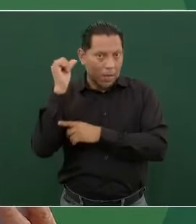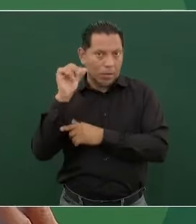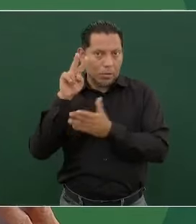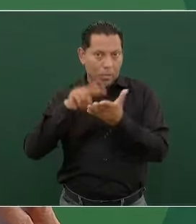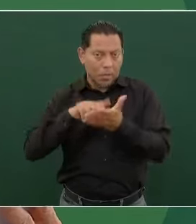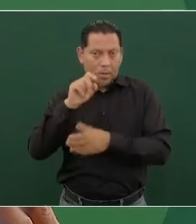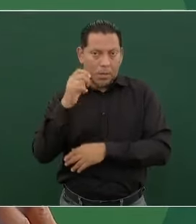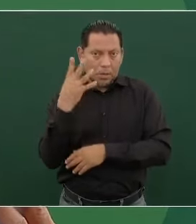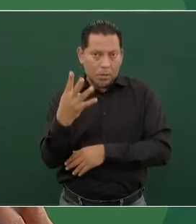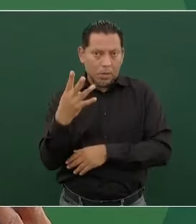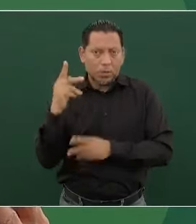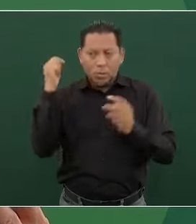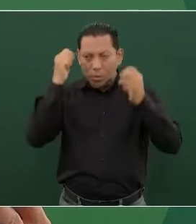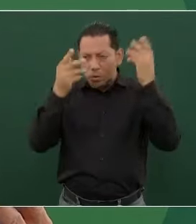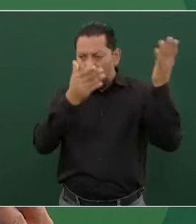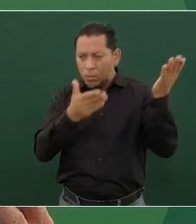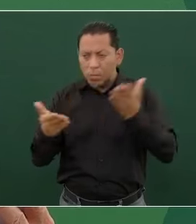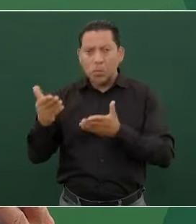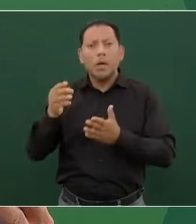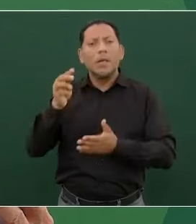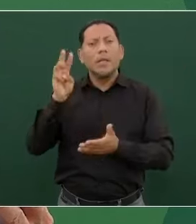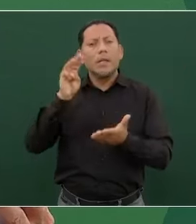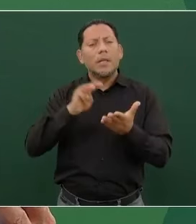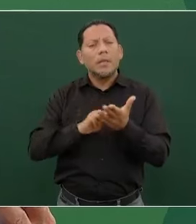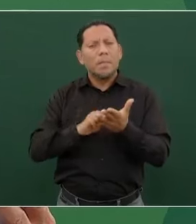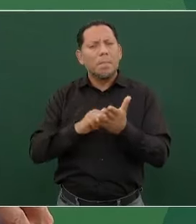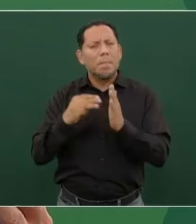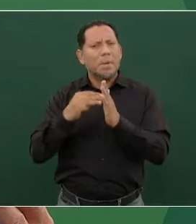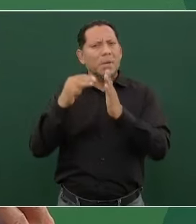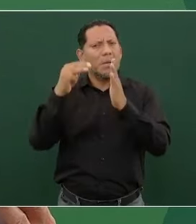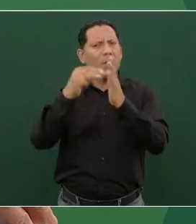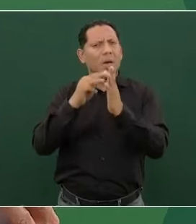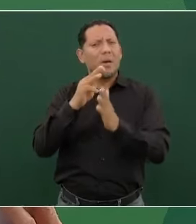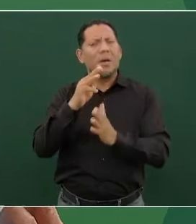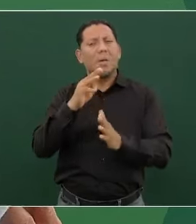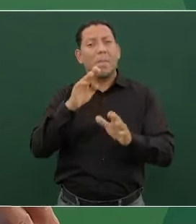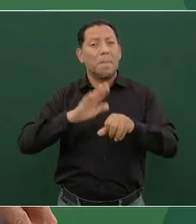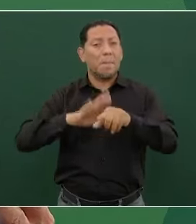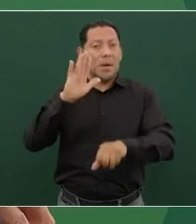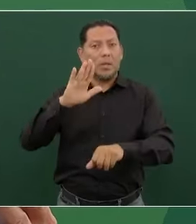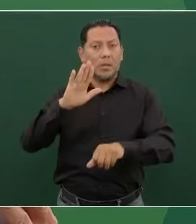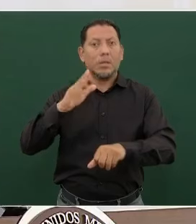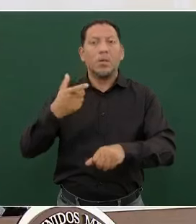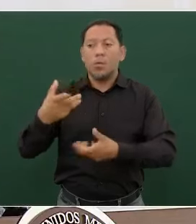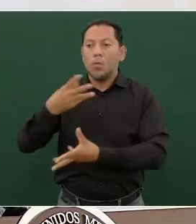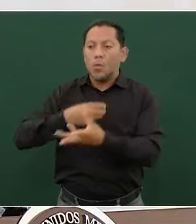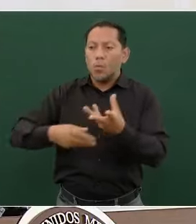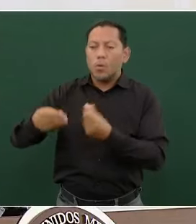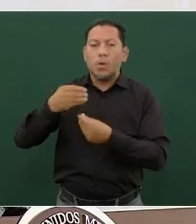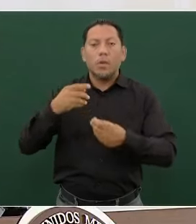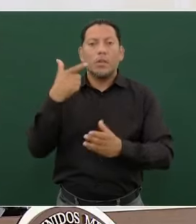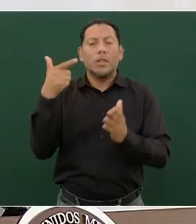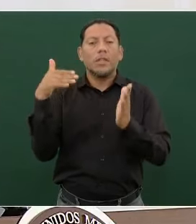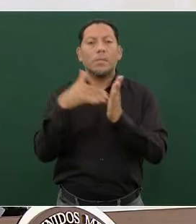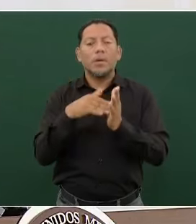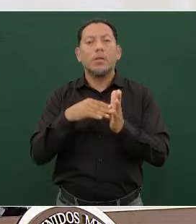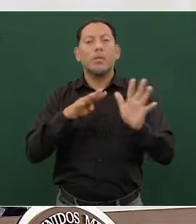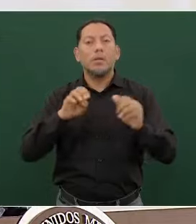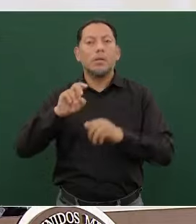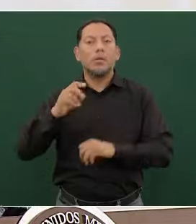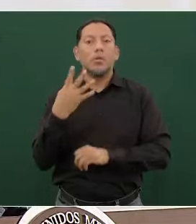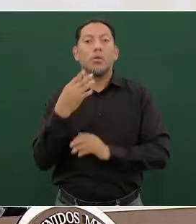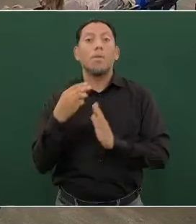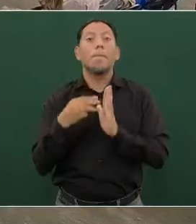turística 3 millones 179 mil 116 turistas, derrama económica 7 mil 934